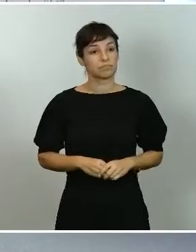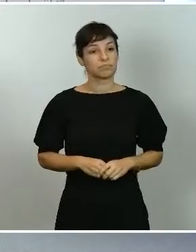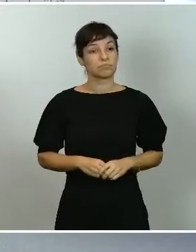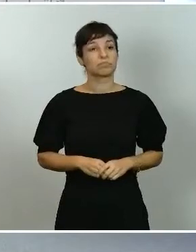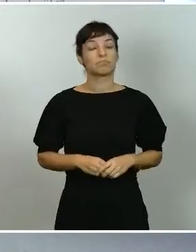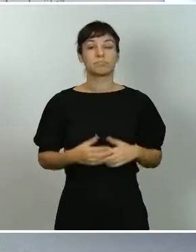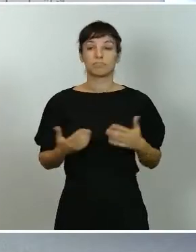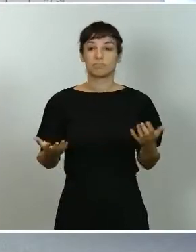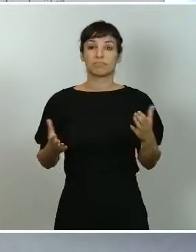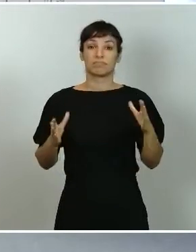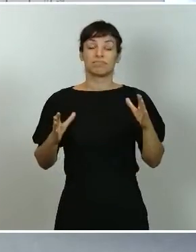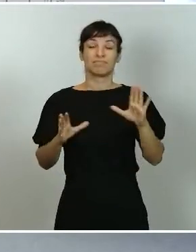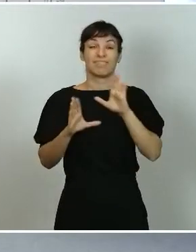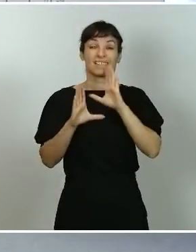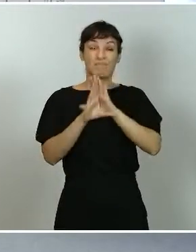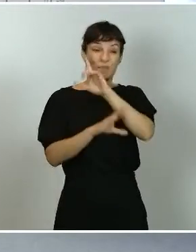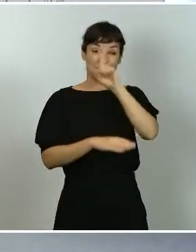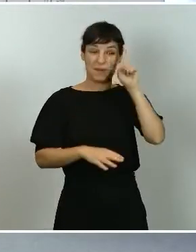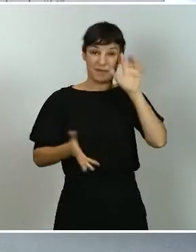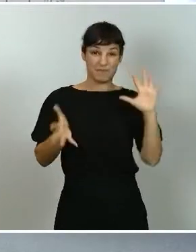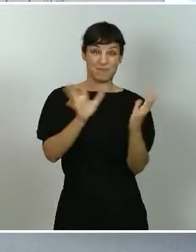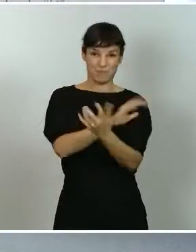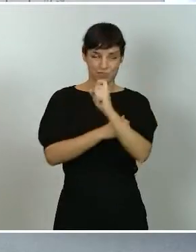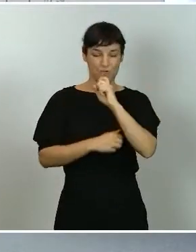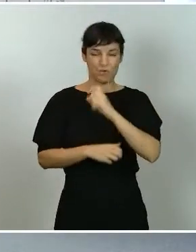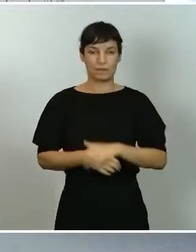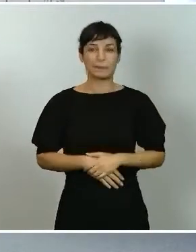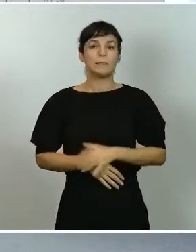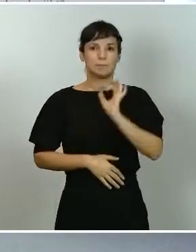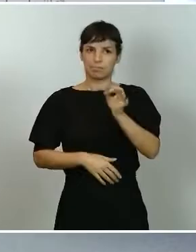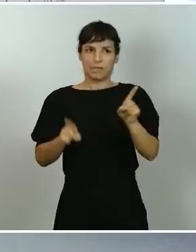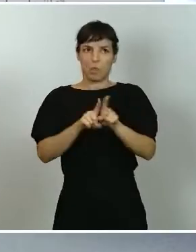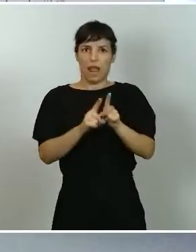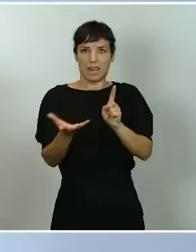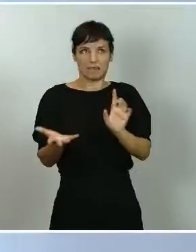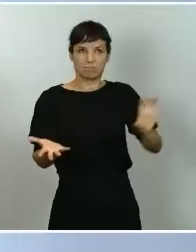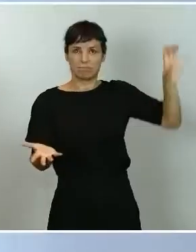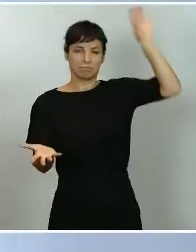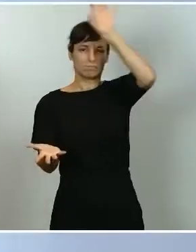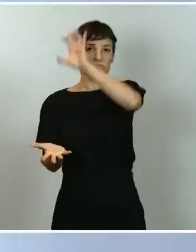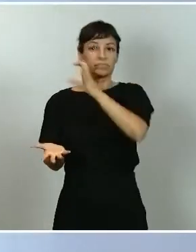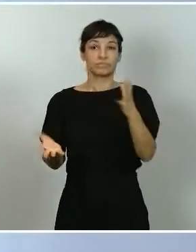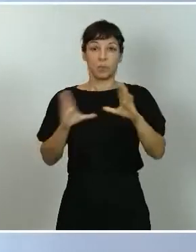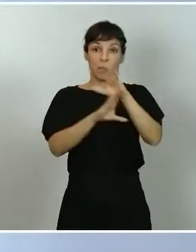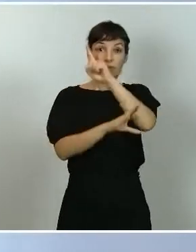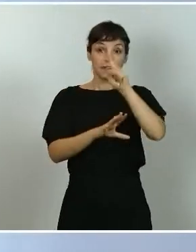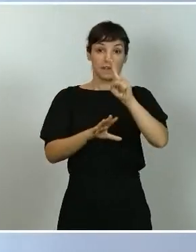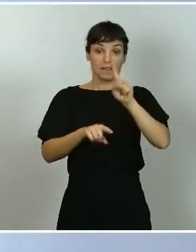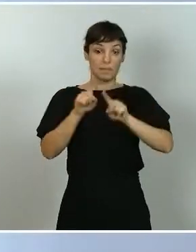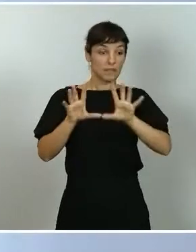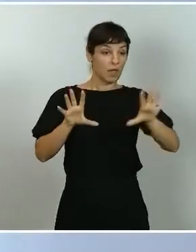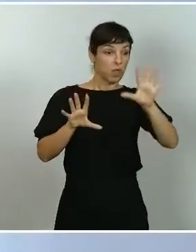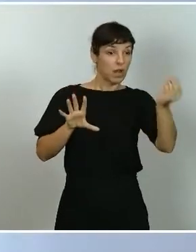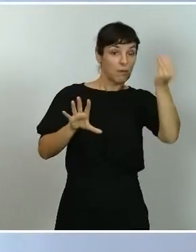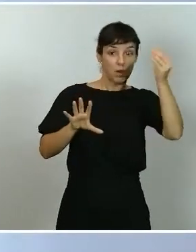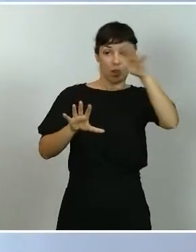Bueno, es cierto que, igual que en todas las comunidades autónomas, hay zonas que van mejor, hay zonas que van peor. En Madrid se